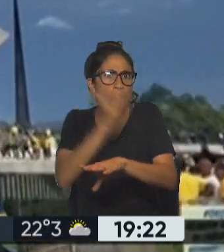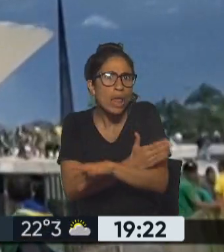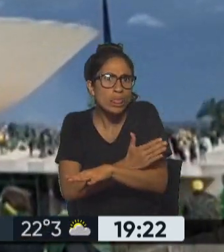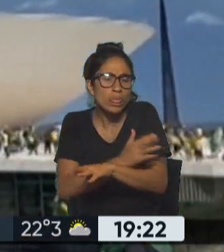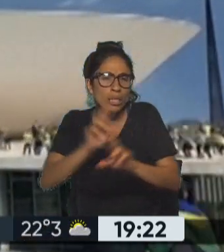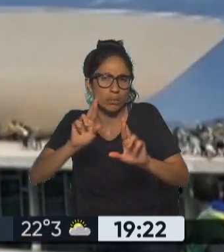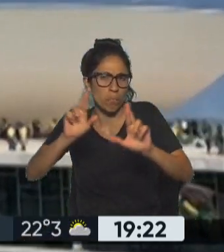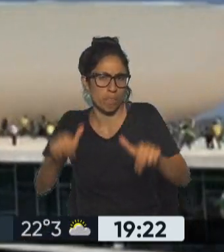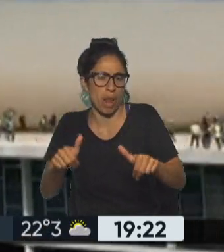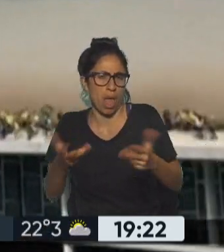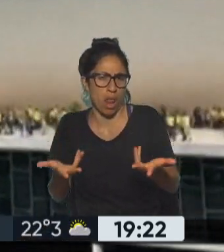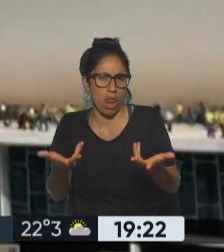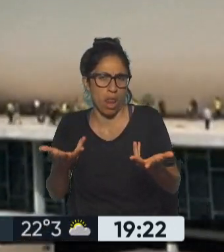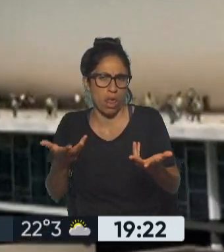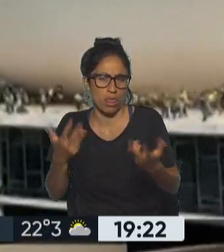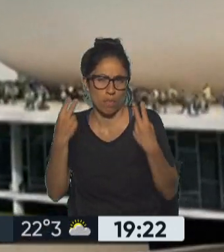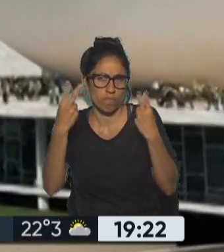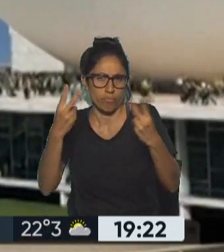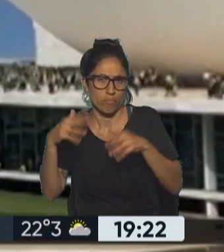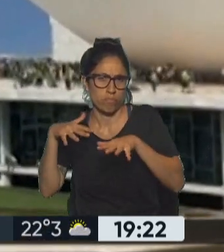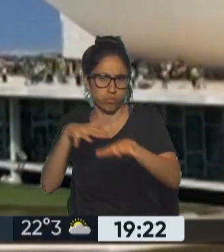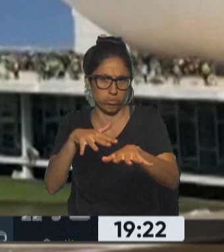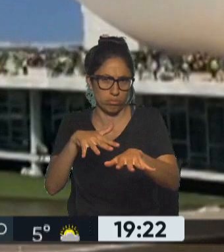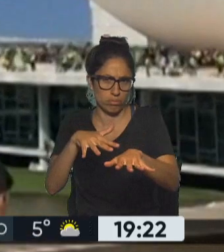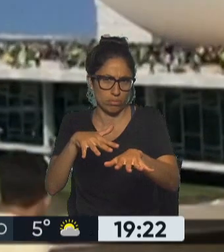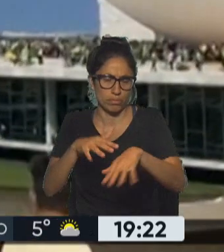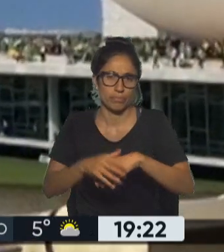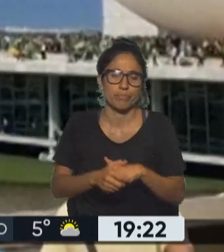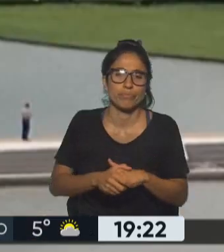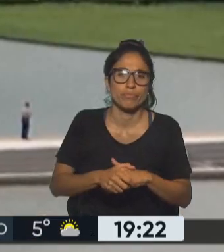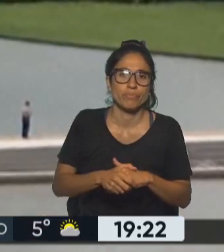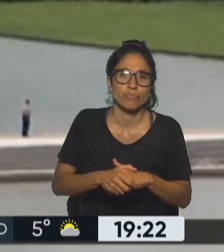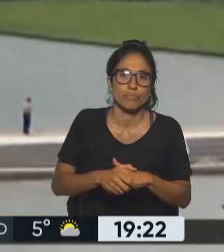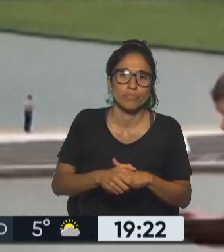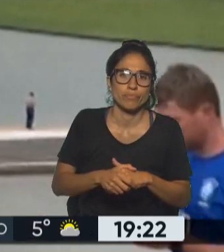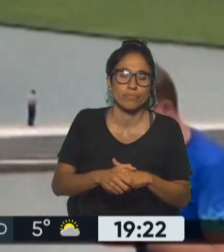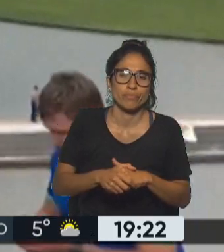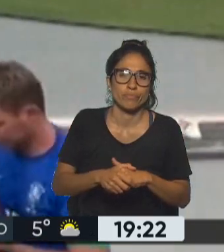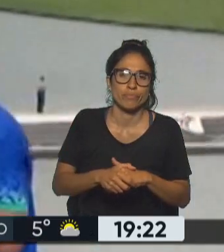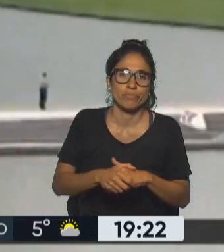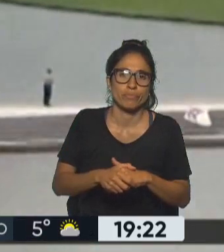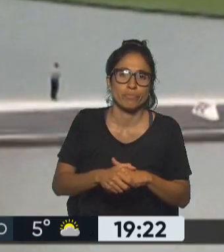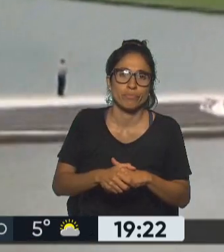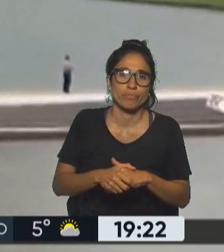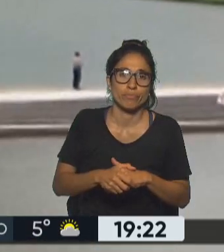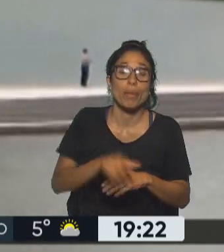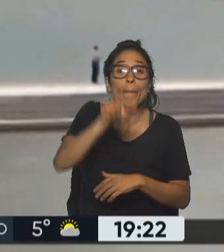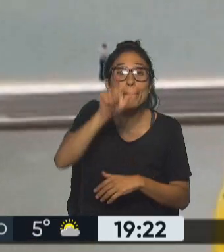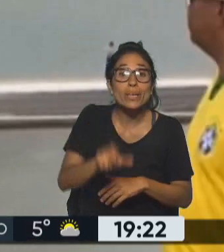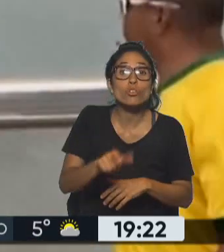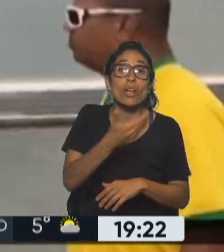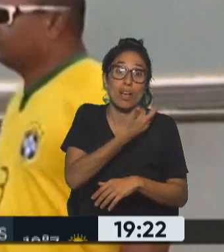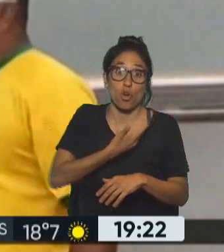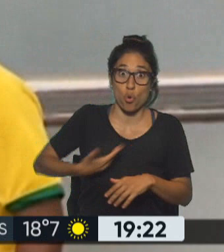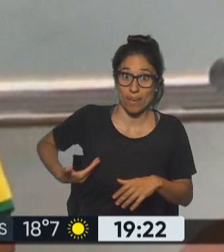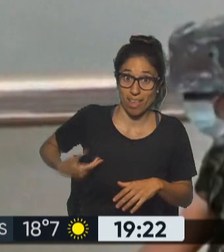una zona de muchos hoteles una zona gobernada por el bolsonarismo si el gobernador de este momento es un aliado de bolsonar o de